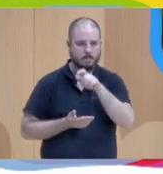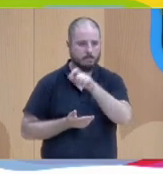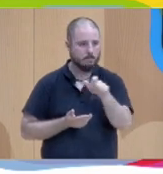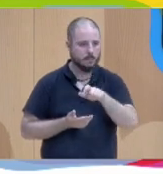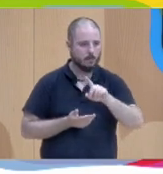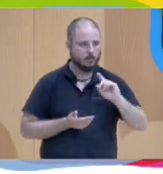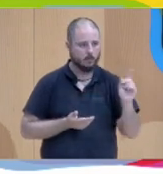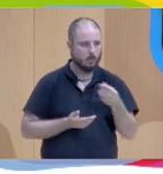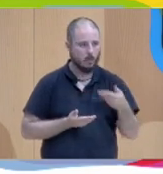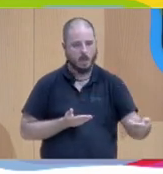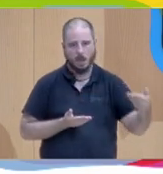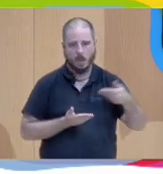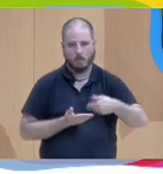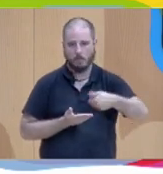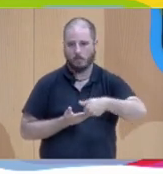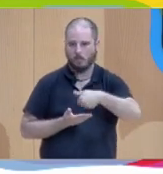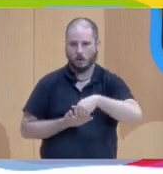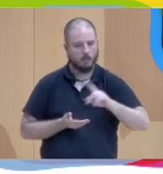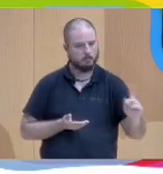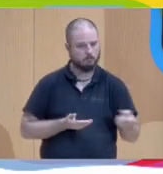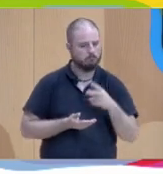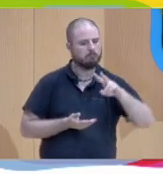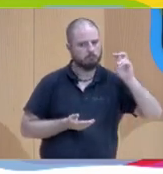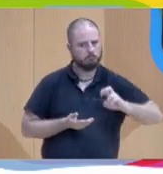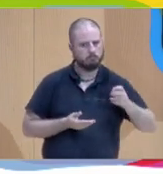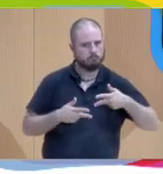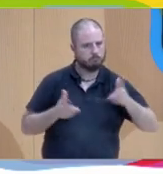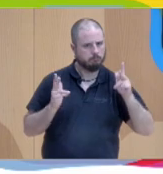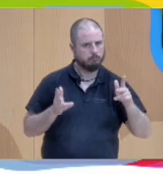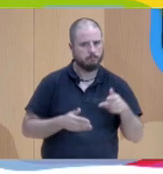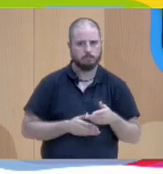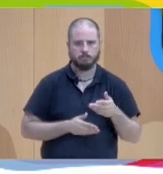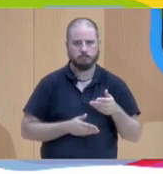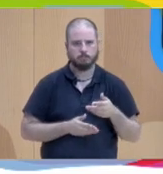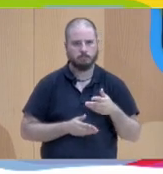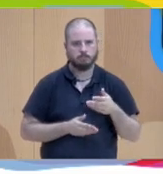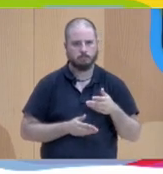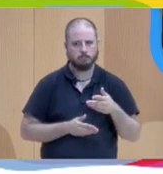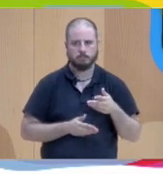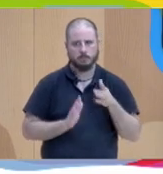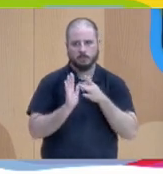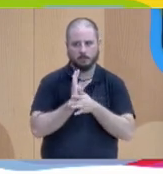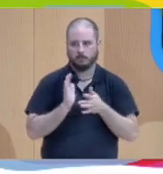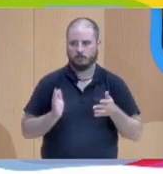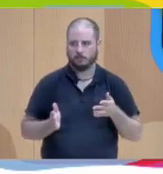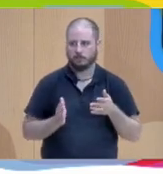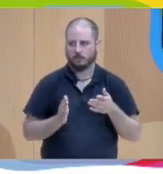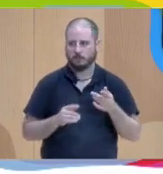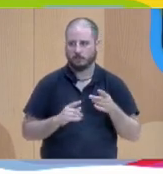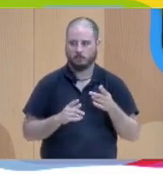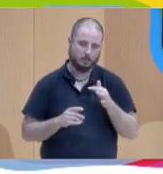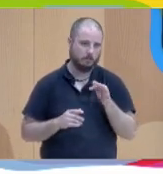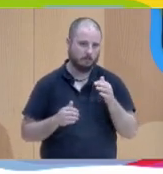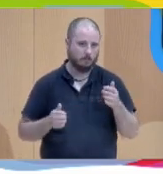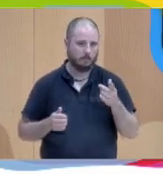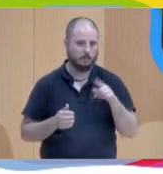aportaciones que hace cada una de las personas en este caso de las alumnas sí que desde luego con el acompañamiento en este caso